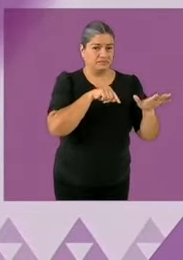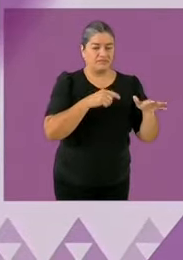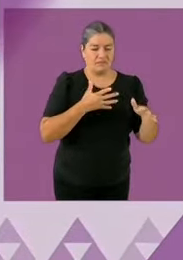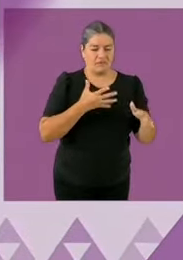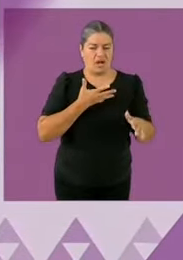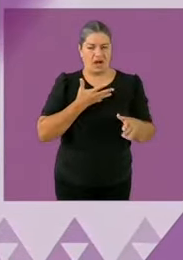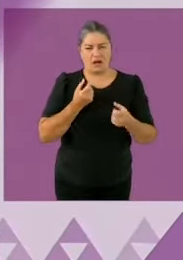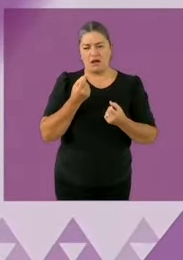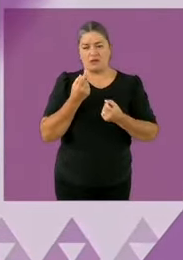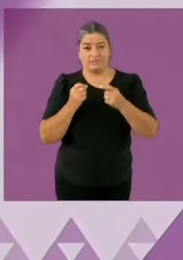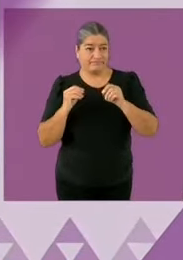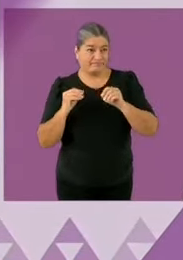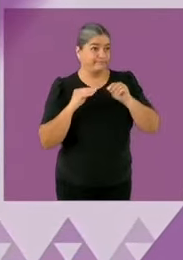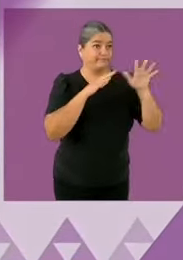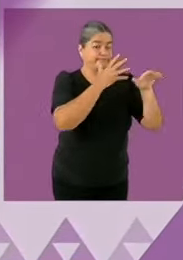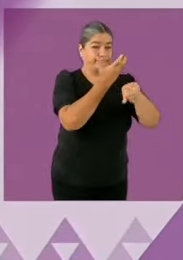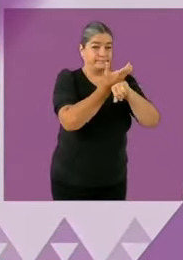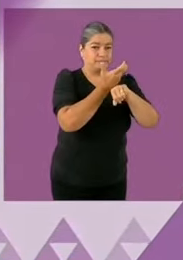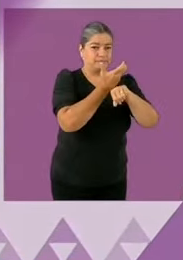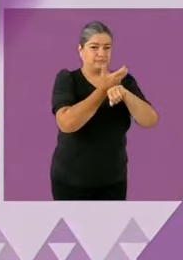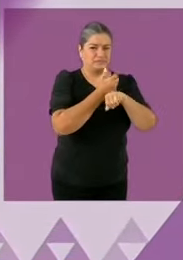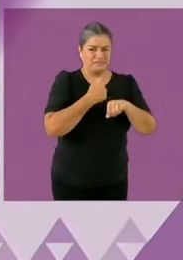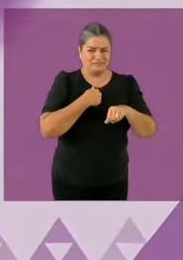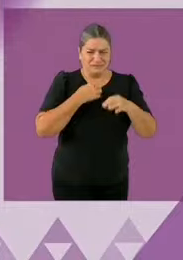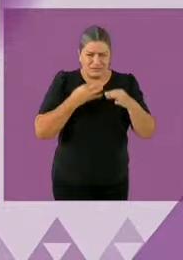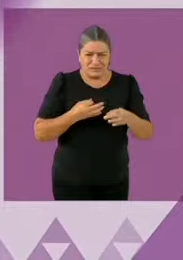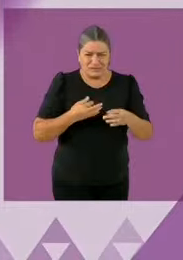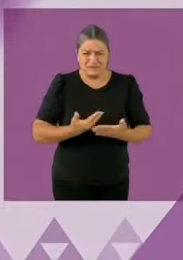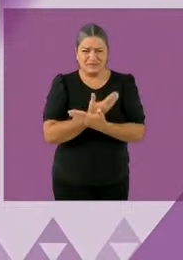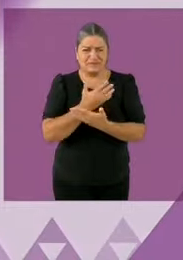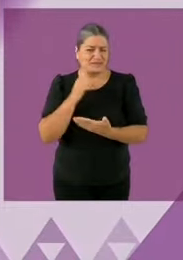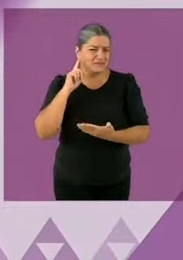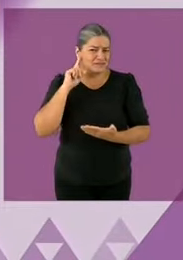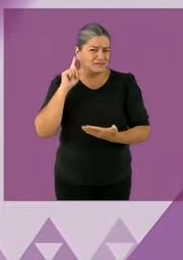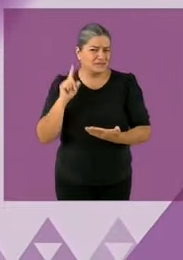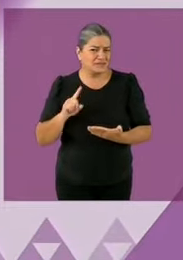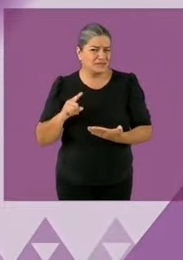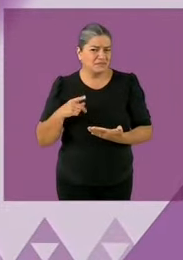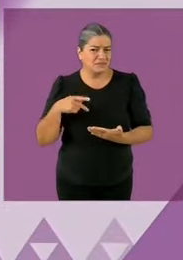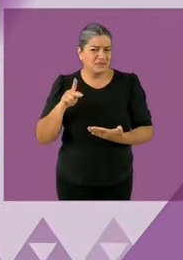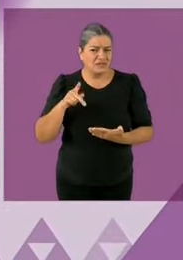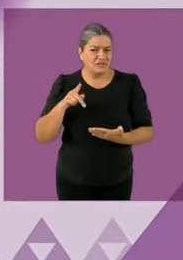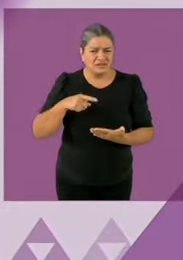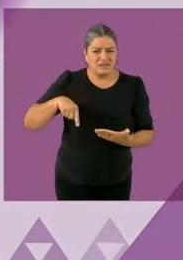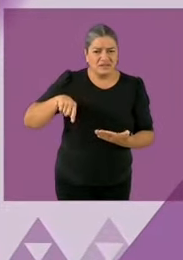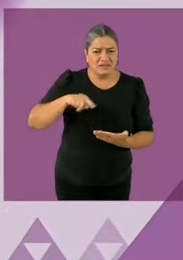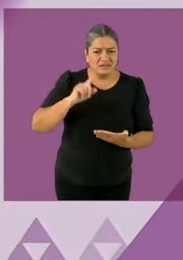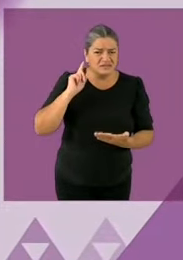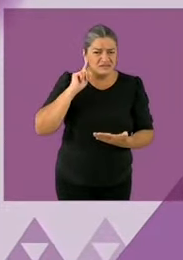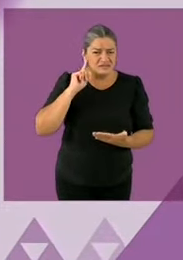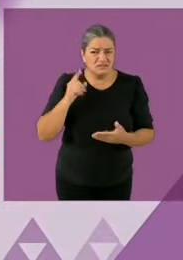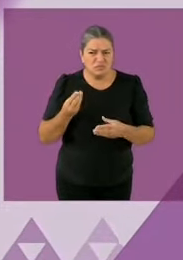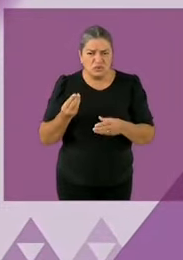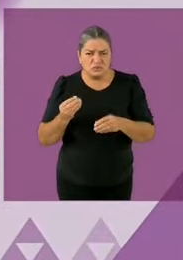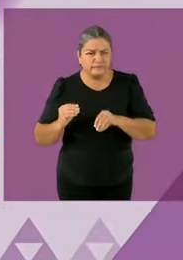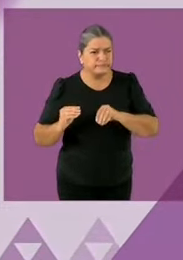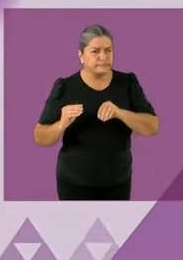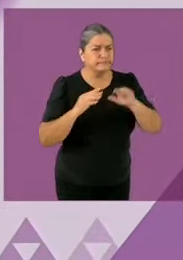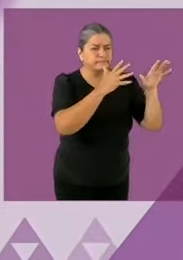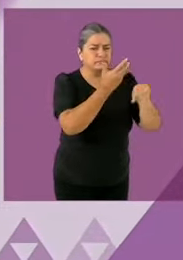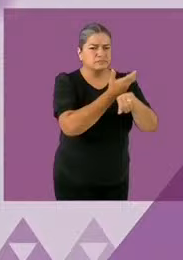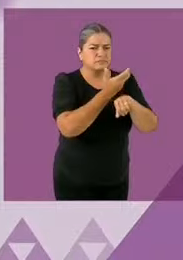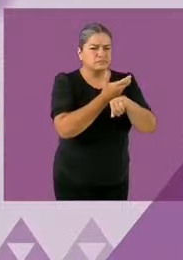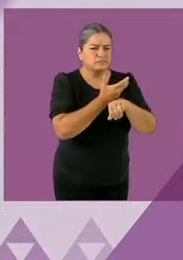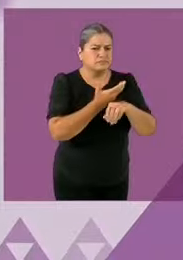tantos zacatecanos en los Estados Unidos como en México. Somos una sociedad binacional, pero para defender de los